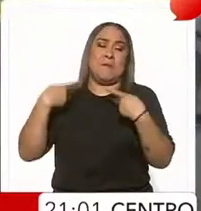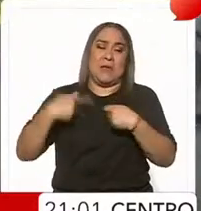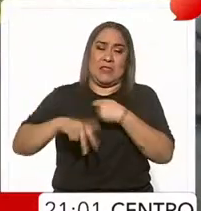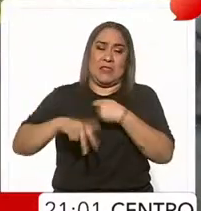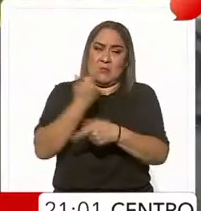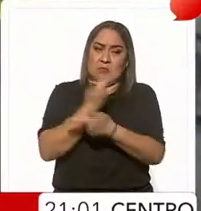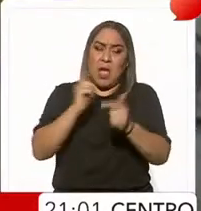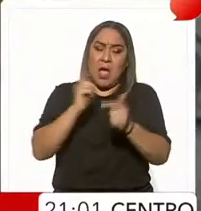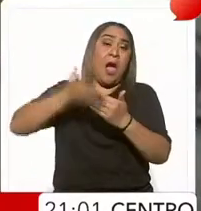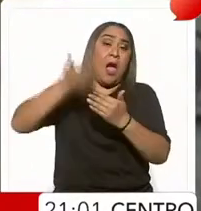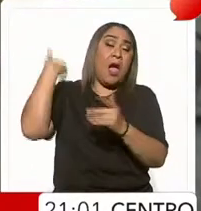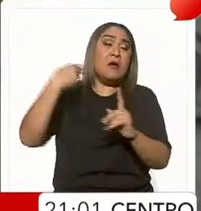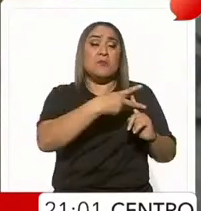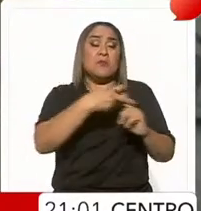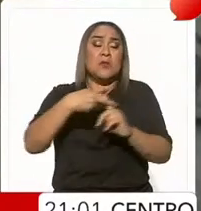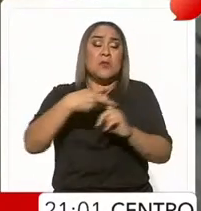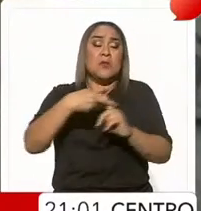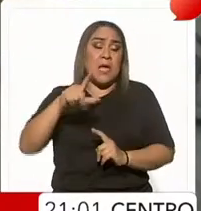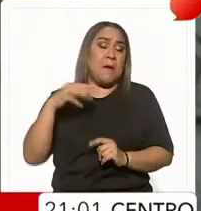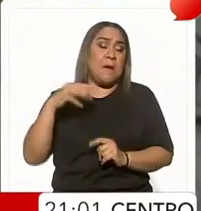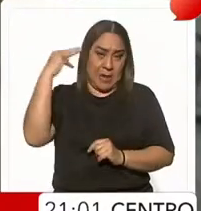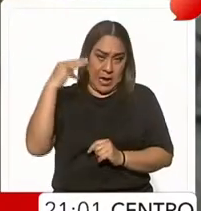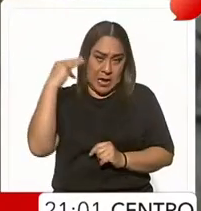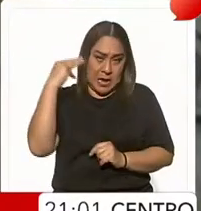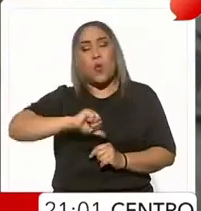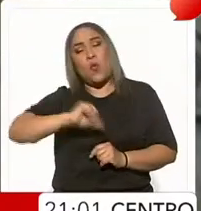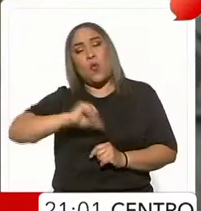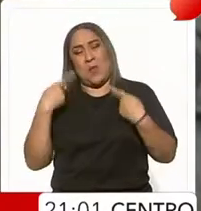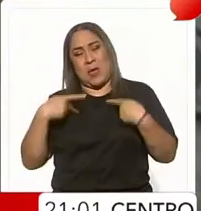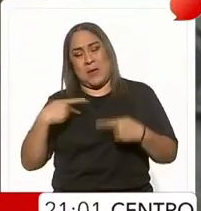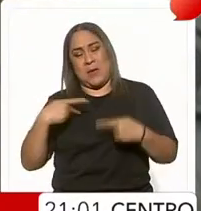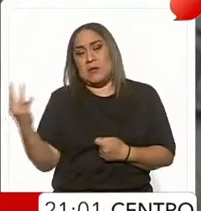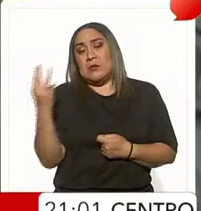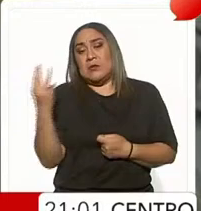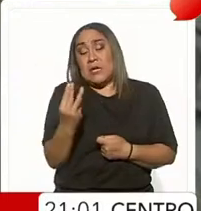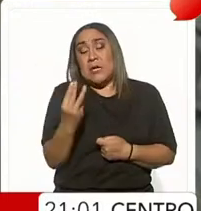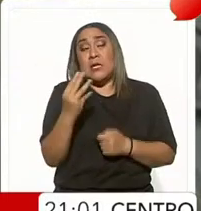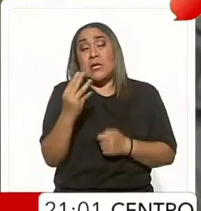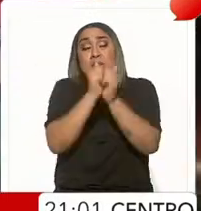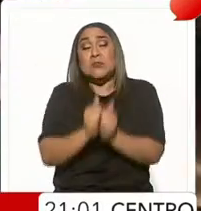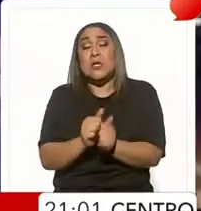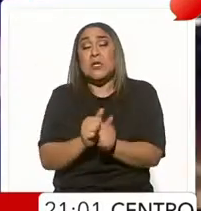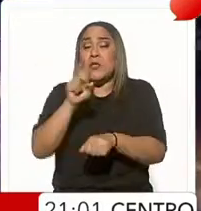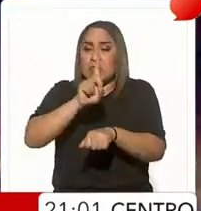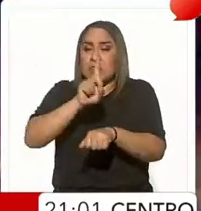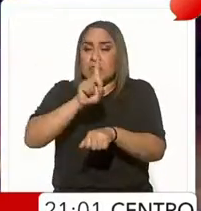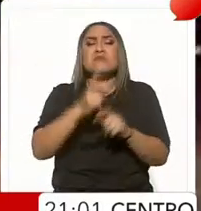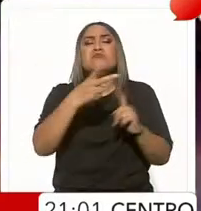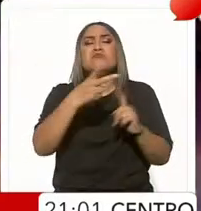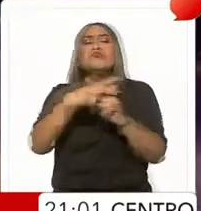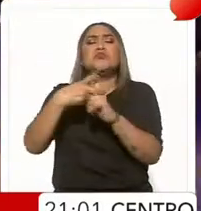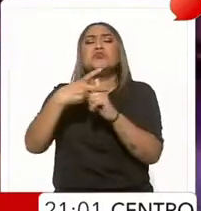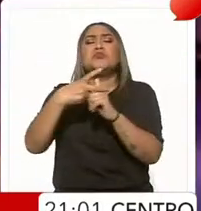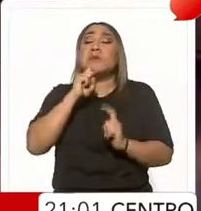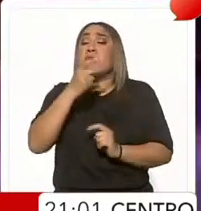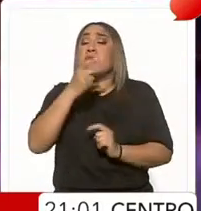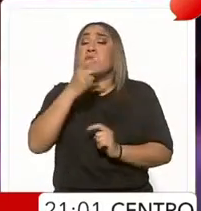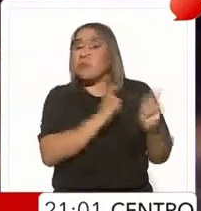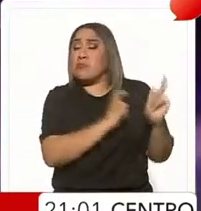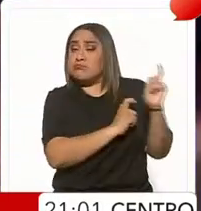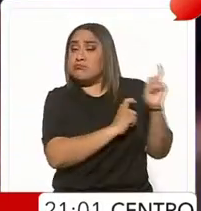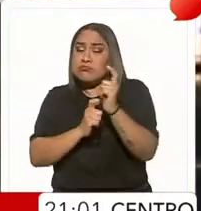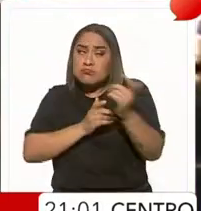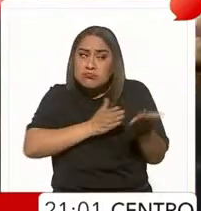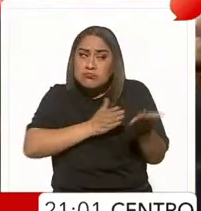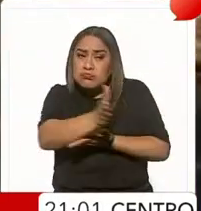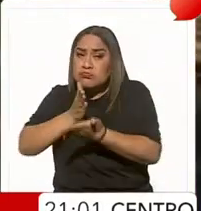fueron raptadas el 27 de marzo, mientras que las otras tres restantes pasaron 20 días en cautiverio. Los plagios ocurrieron cuando hombres armados irrumpieron en